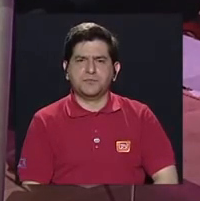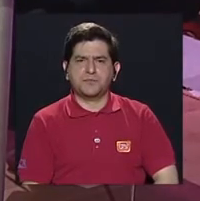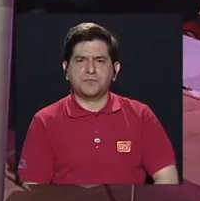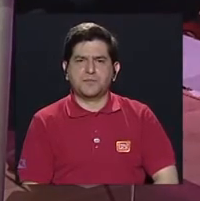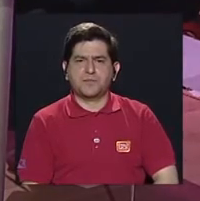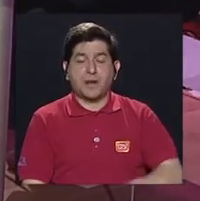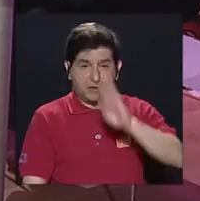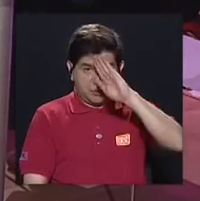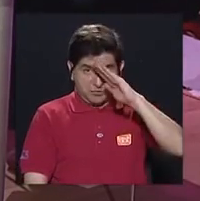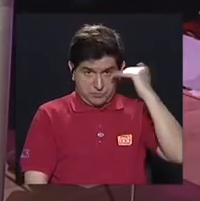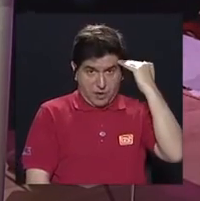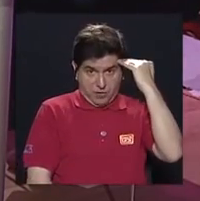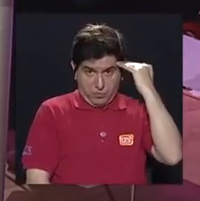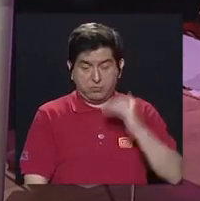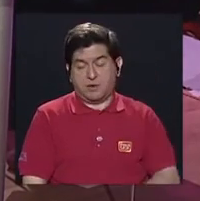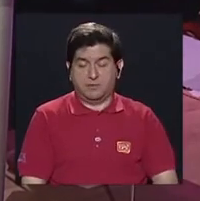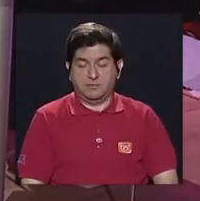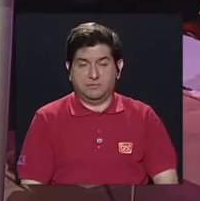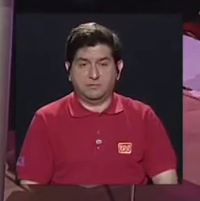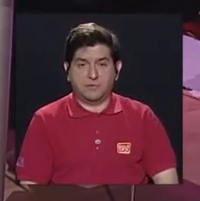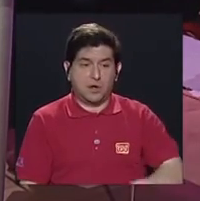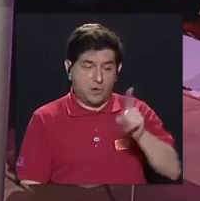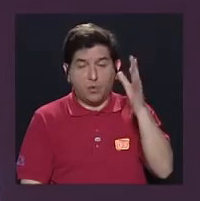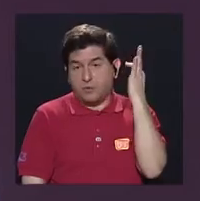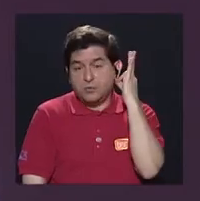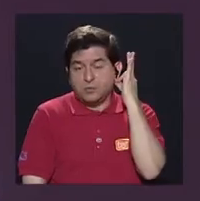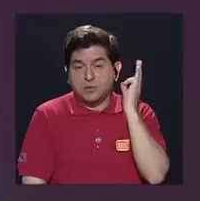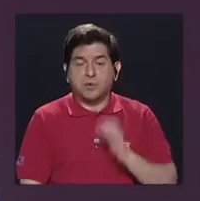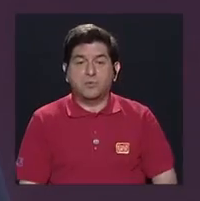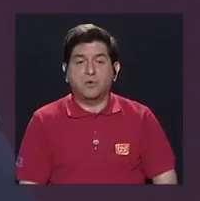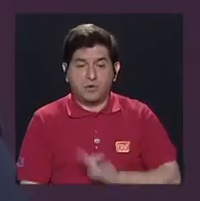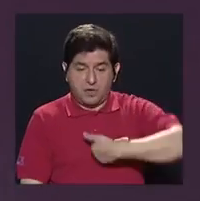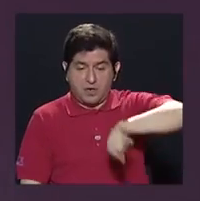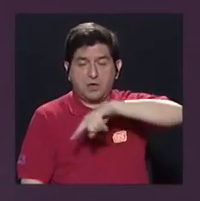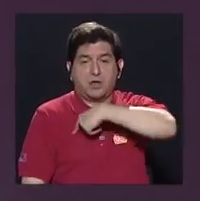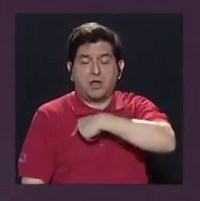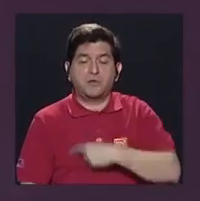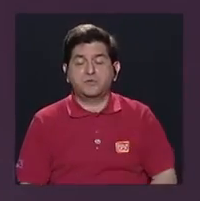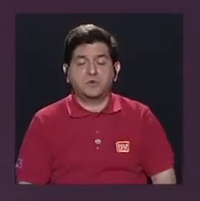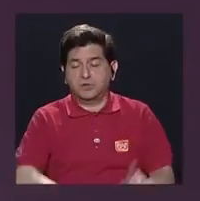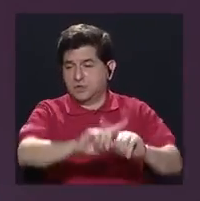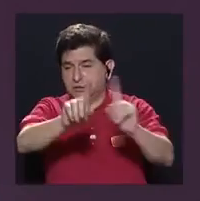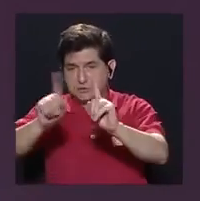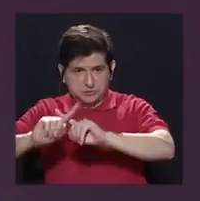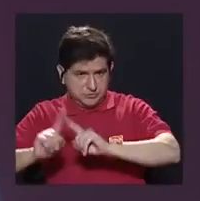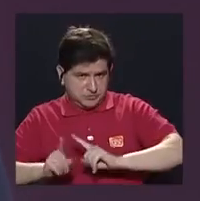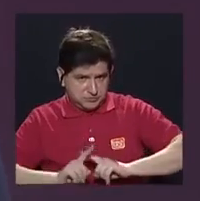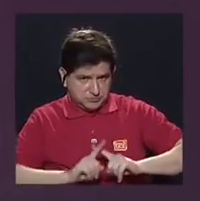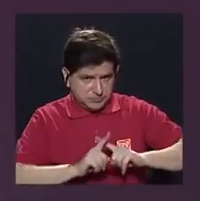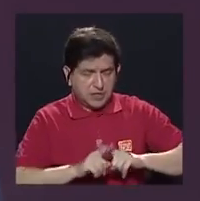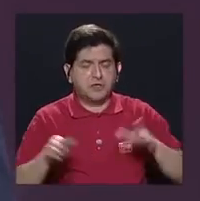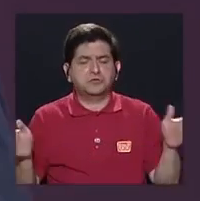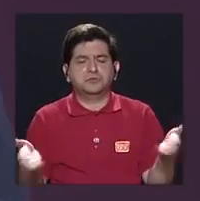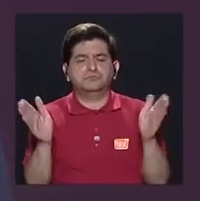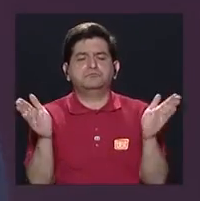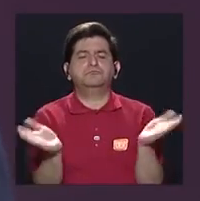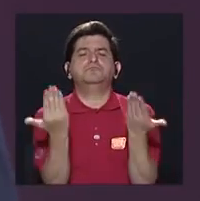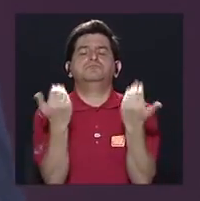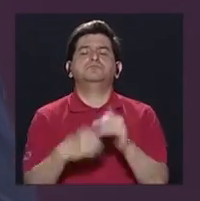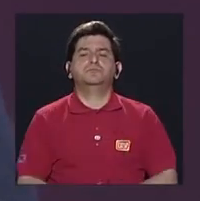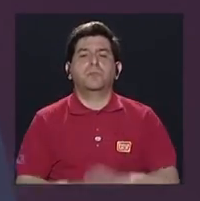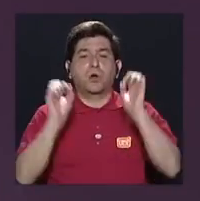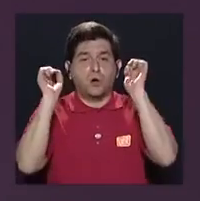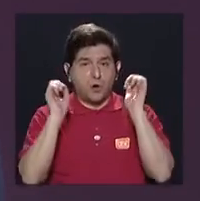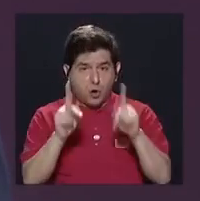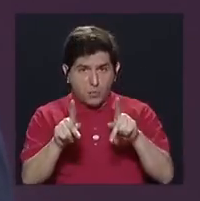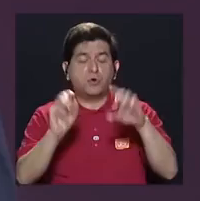Laura Chinchilla fue una mujer que nos dio a muchas el empuje o esa puerta de